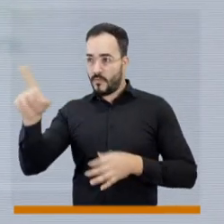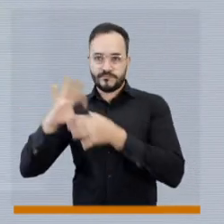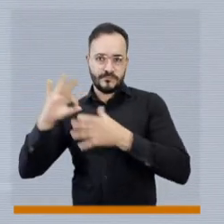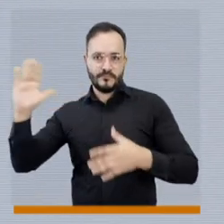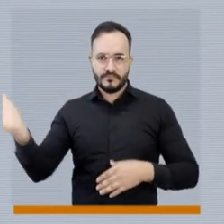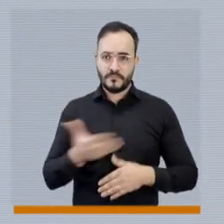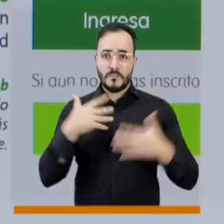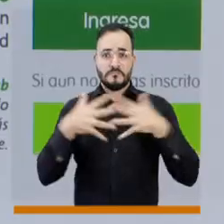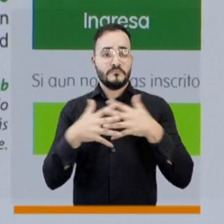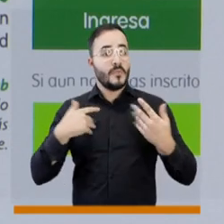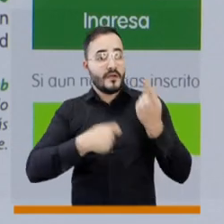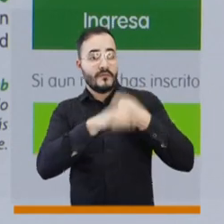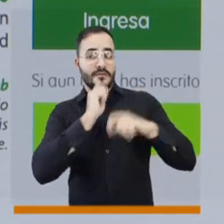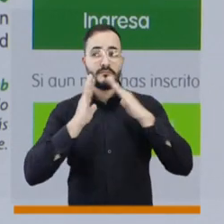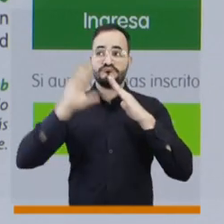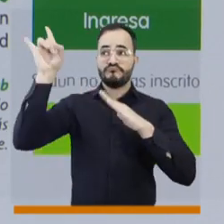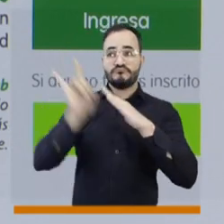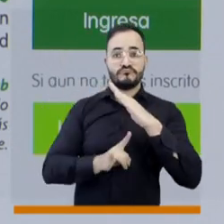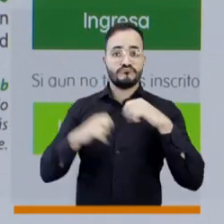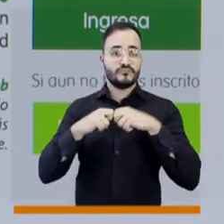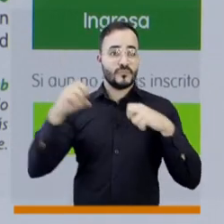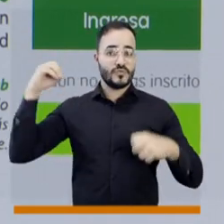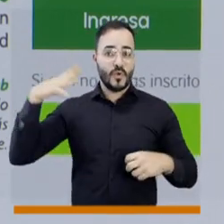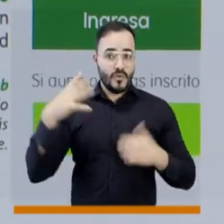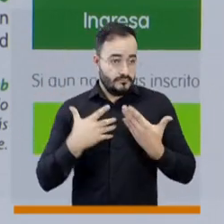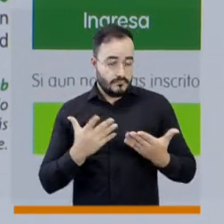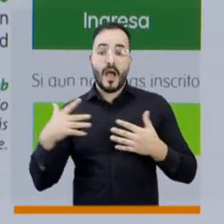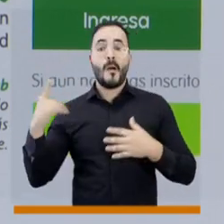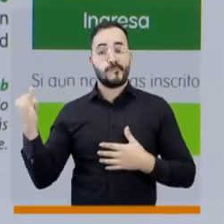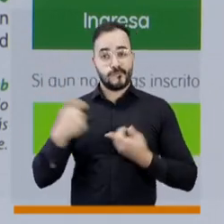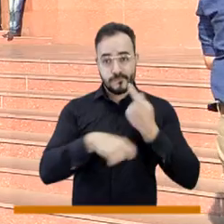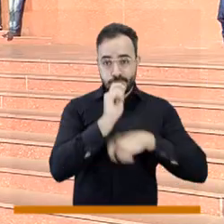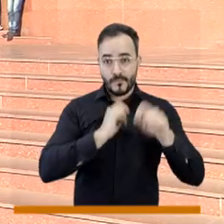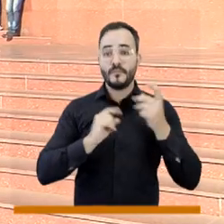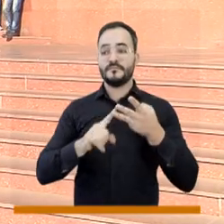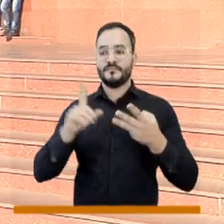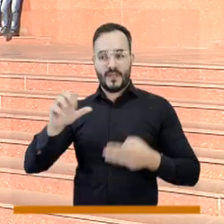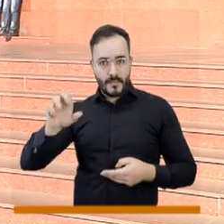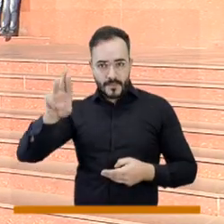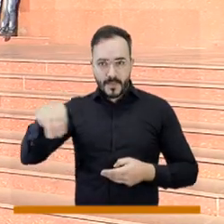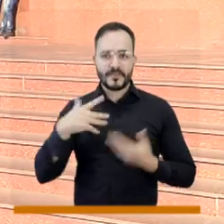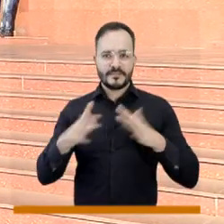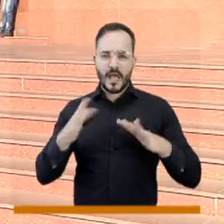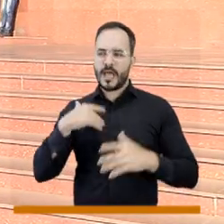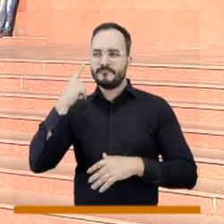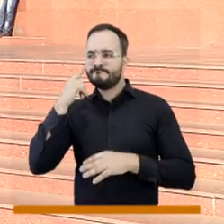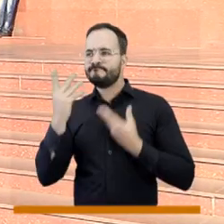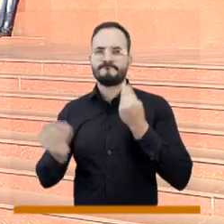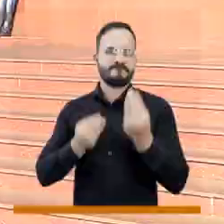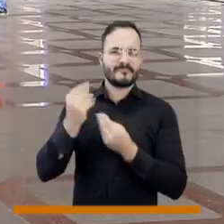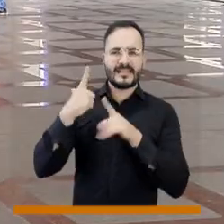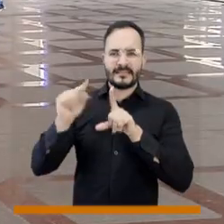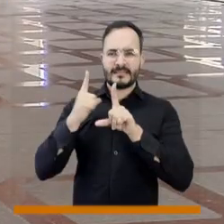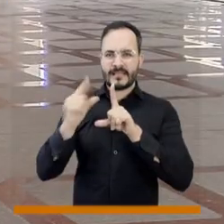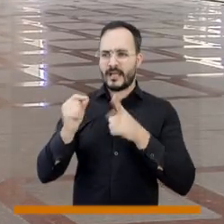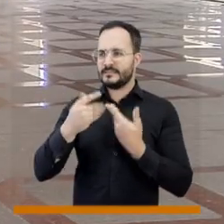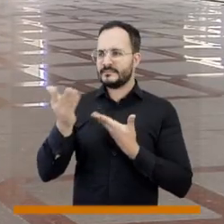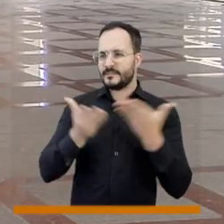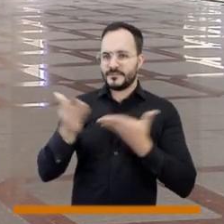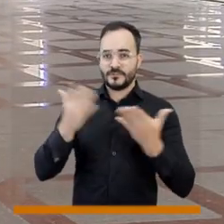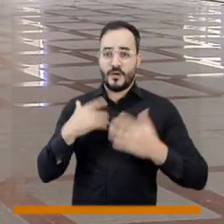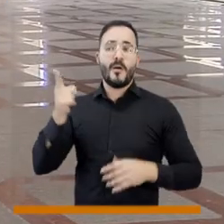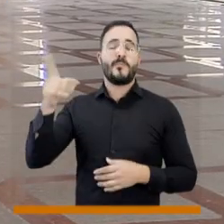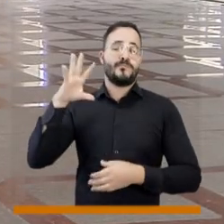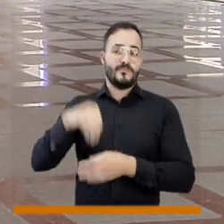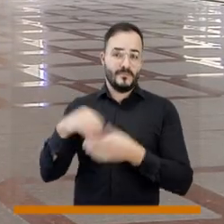que la compró por su fondo de capital privado, entonces ya está metido en generación de energía. EPM ya compró también o invirtió en una comercializadora digital,